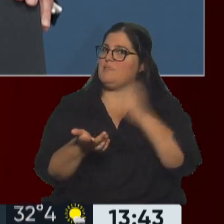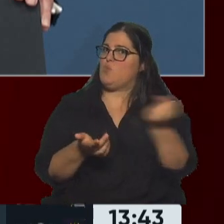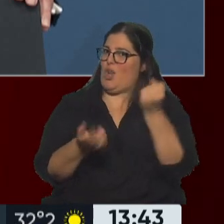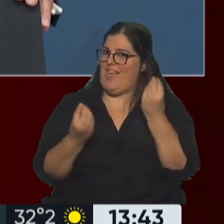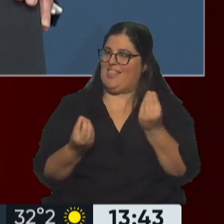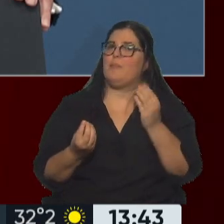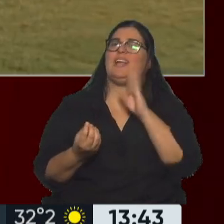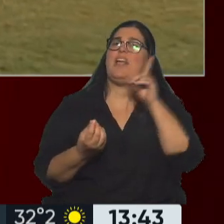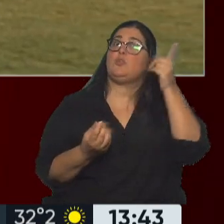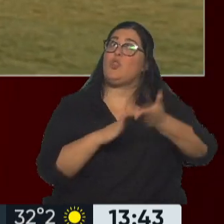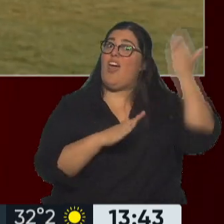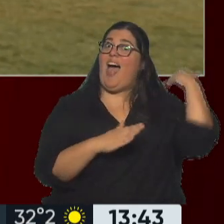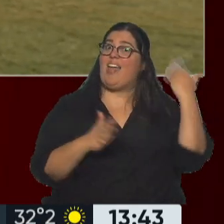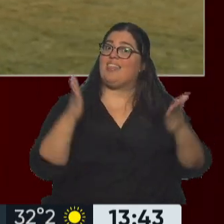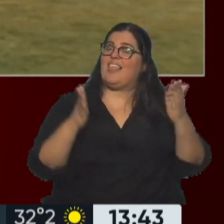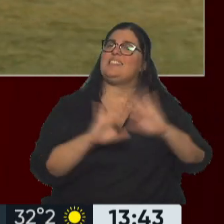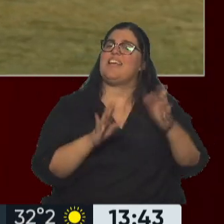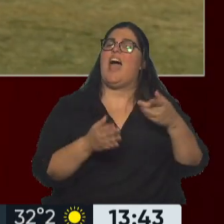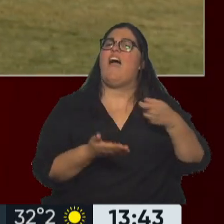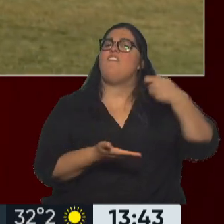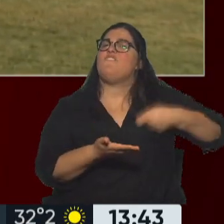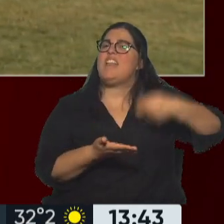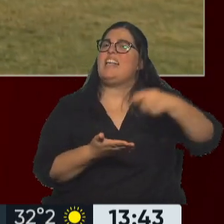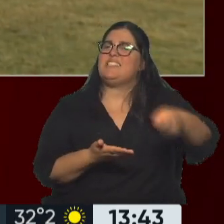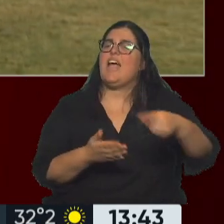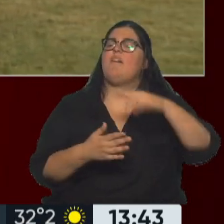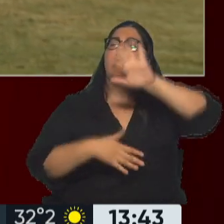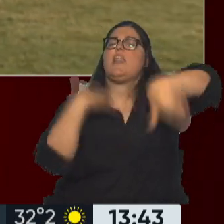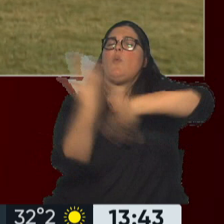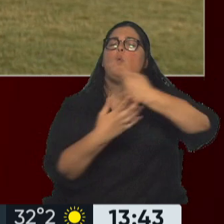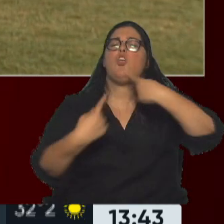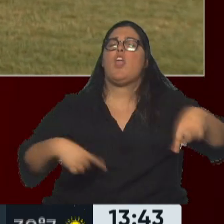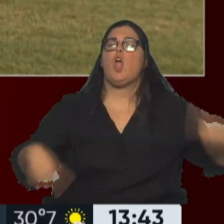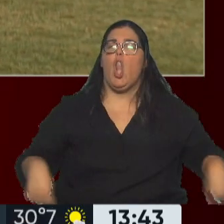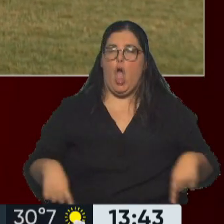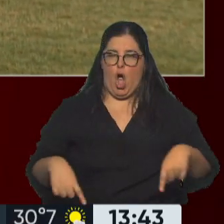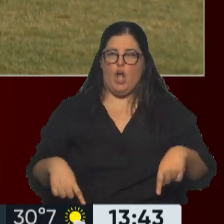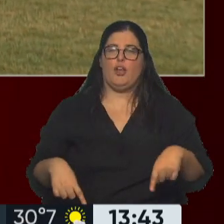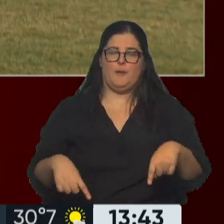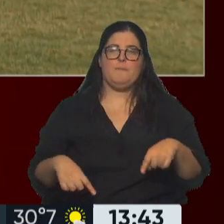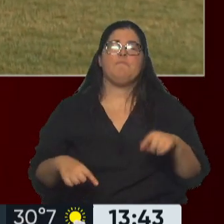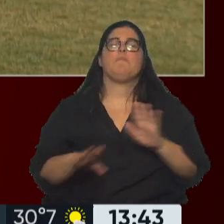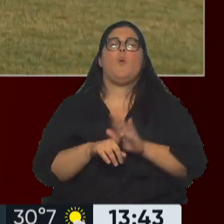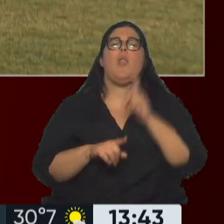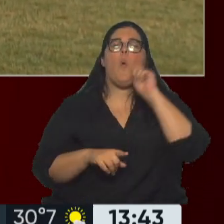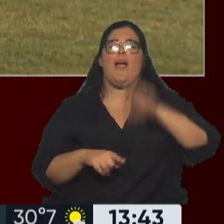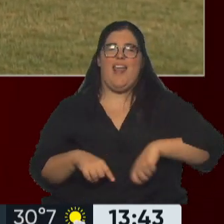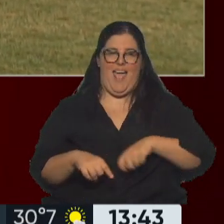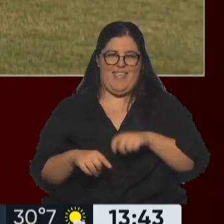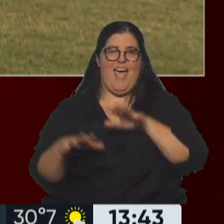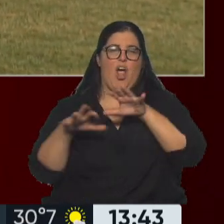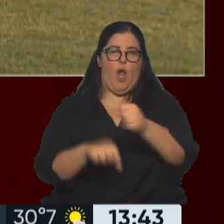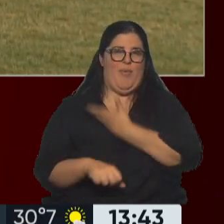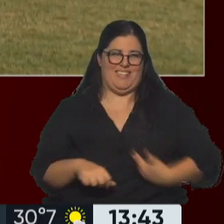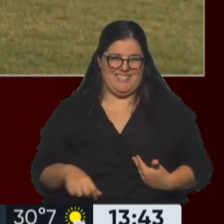Unidos en esa época financió esa revolución de color que terminó en un golpe de Estado pro-occidental en Ucrania y terminó, en